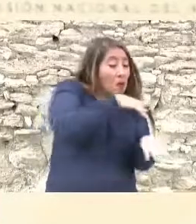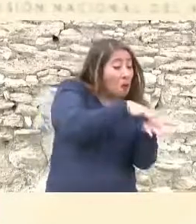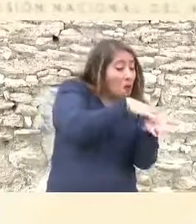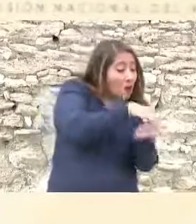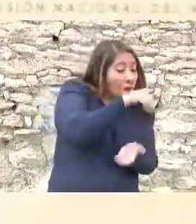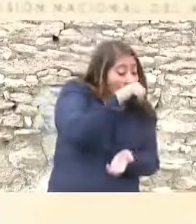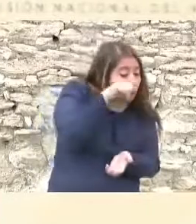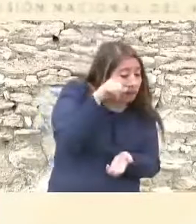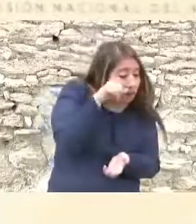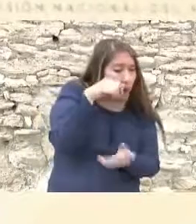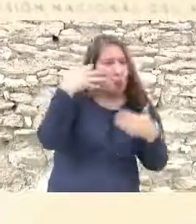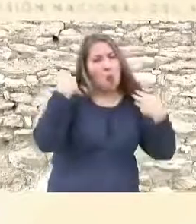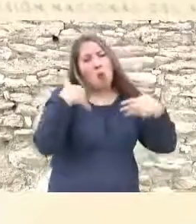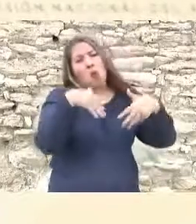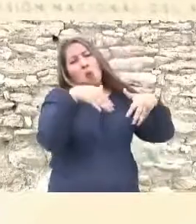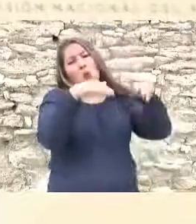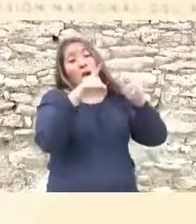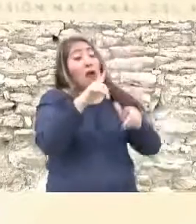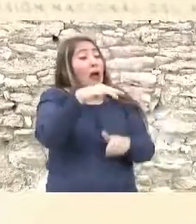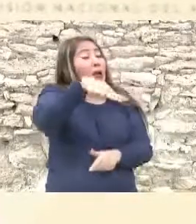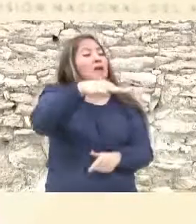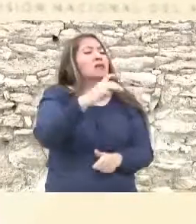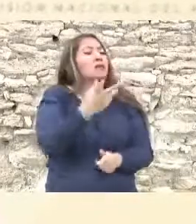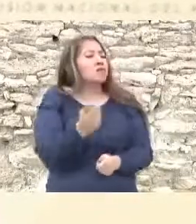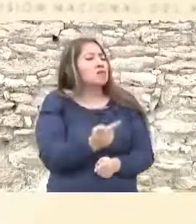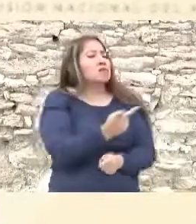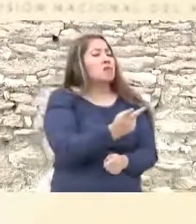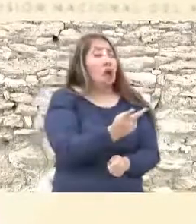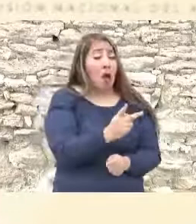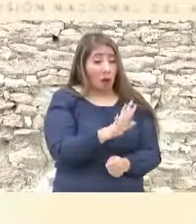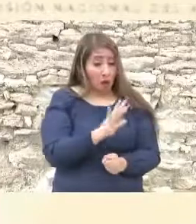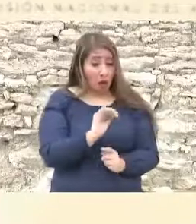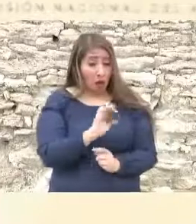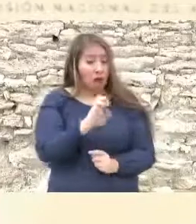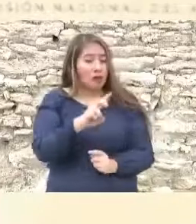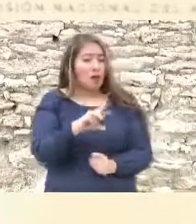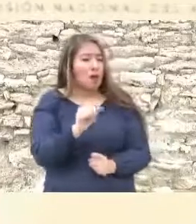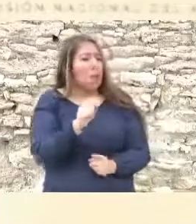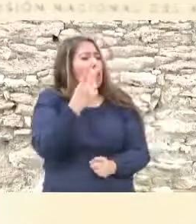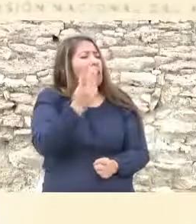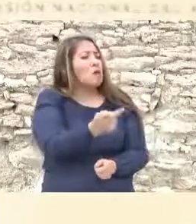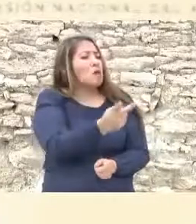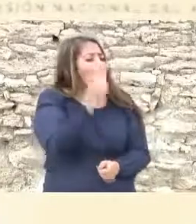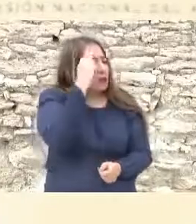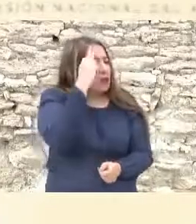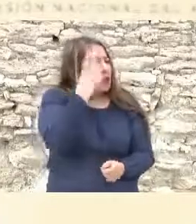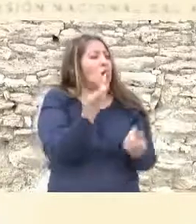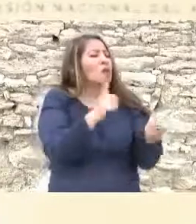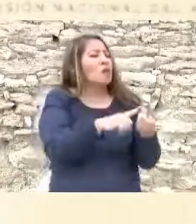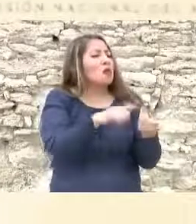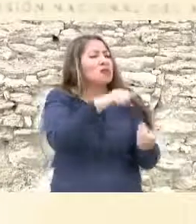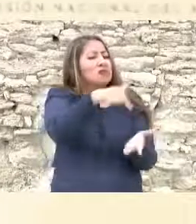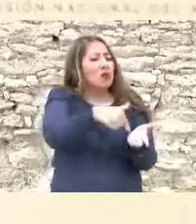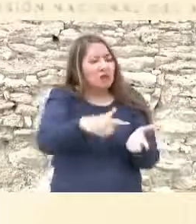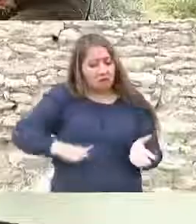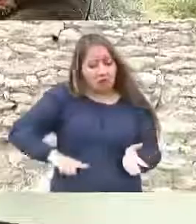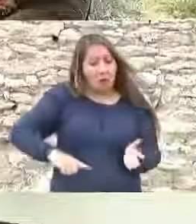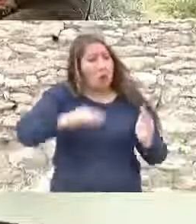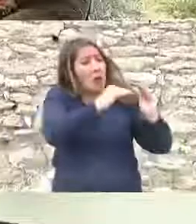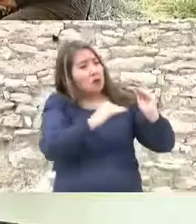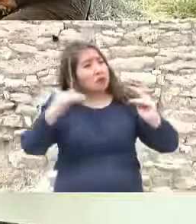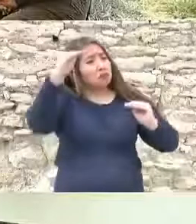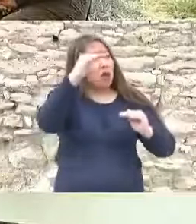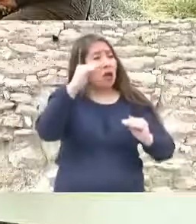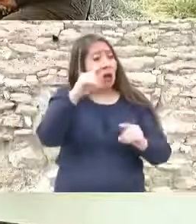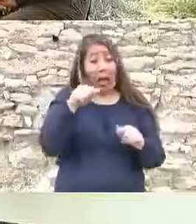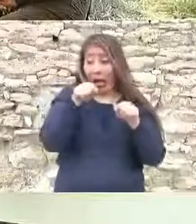Juárez. En ese entonces, Escobedo le preguntó a Díaz, ¿y dónde está el gobierno supremo, mi general? Y Porfirio le contestó,